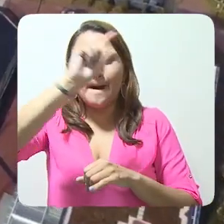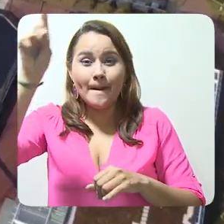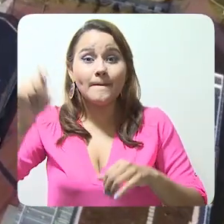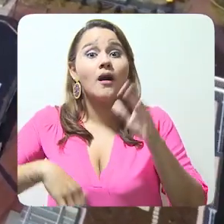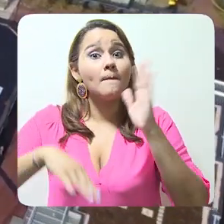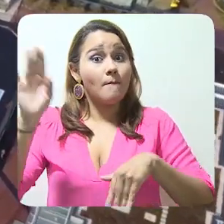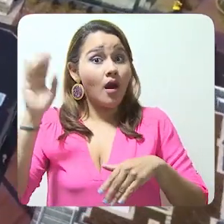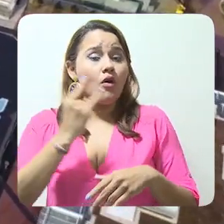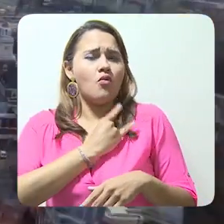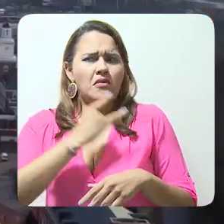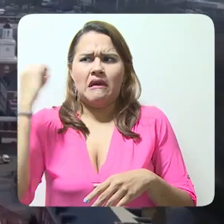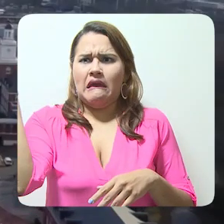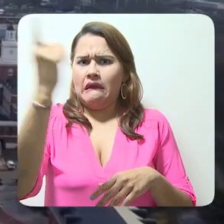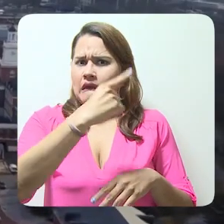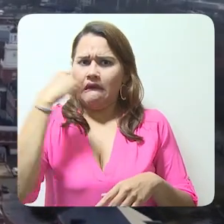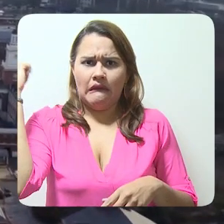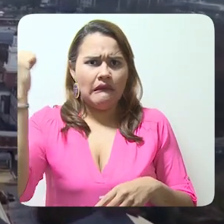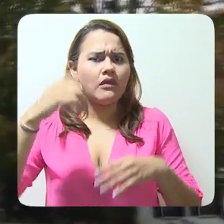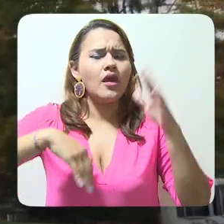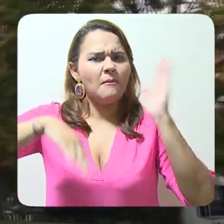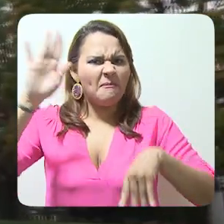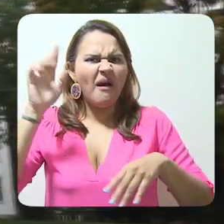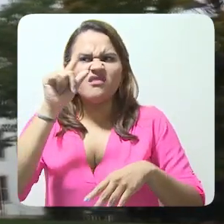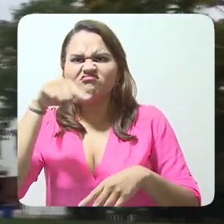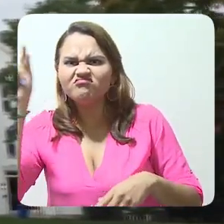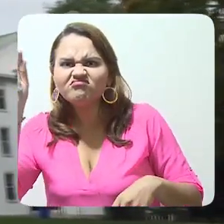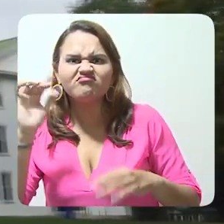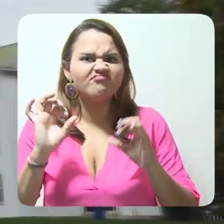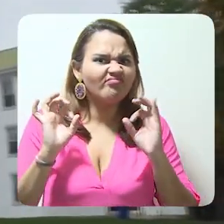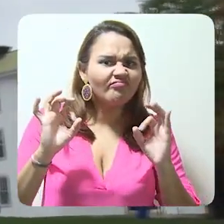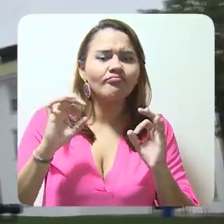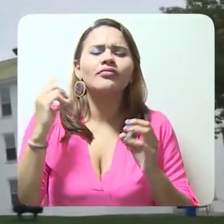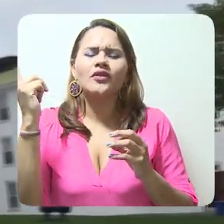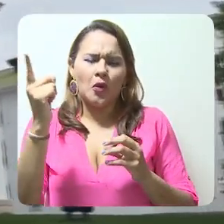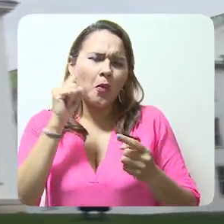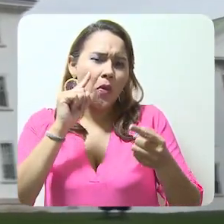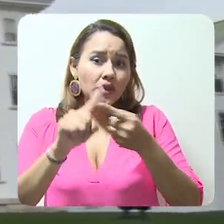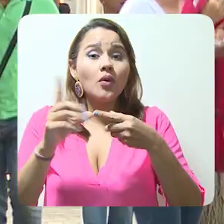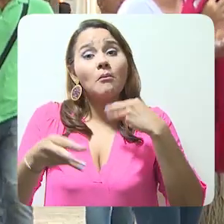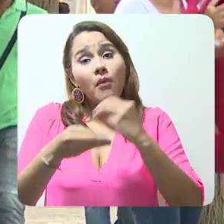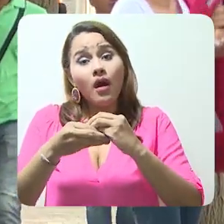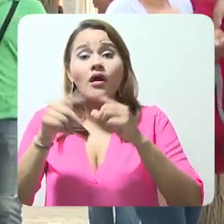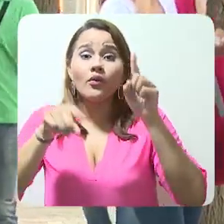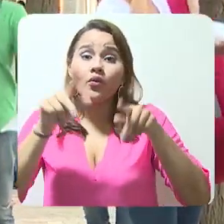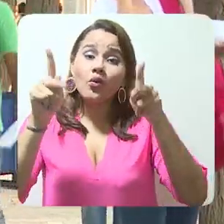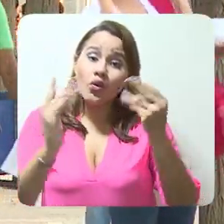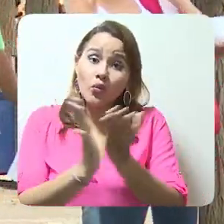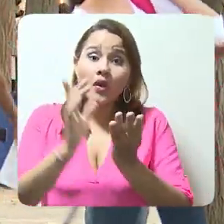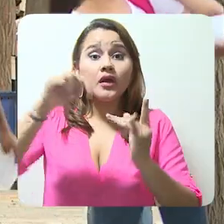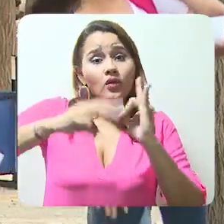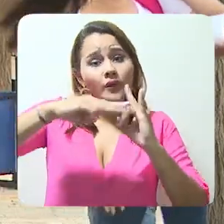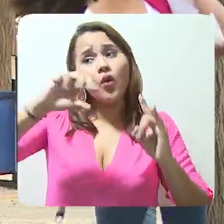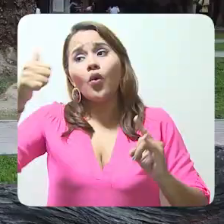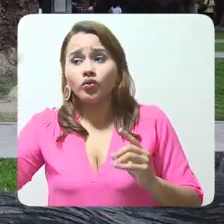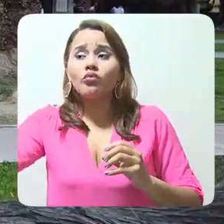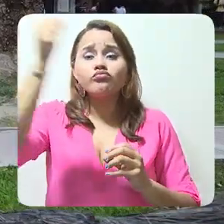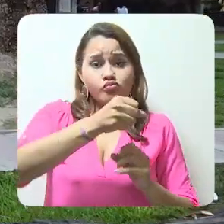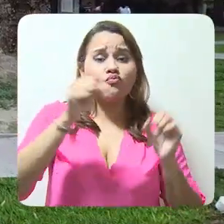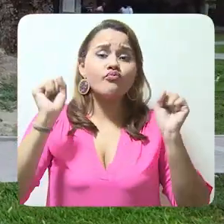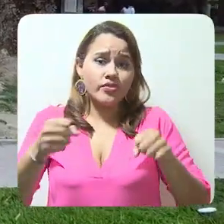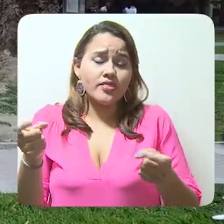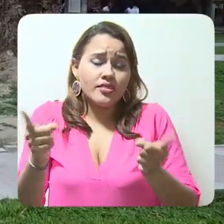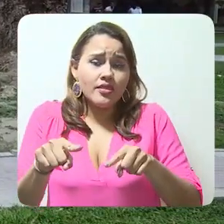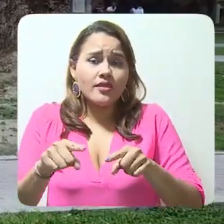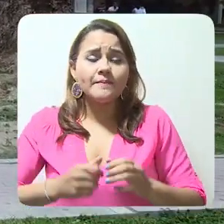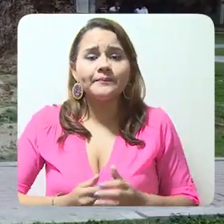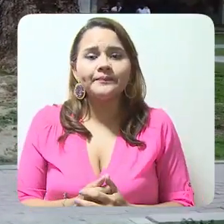haciendo presencia en universidades de alto prestigio alrededor del mundo y brindando asimismo la oportunidad a estudiantes extranjeros de ser parte de los procesos